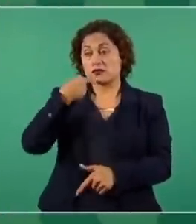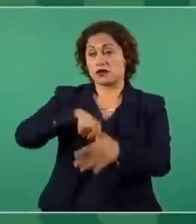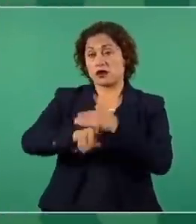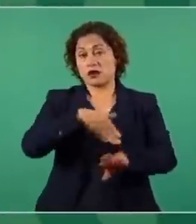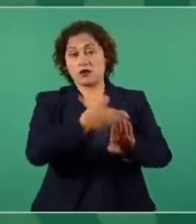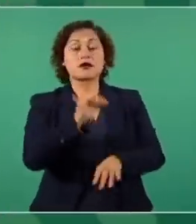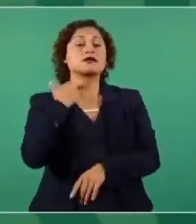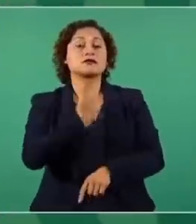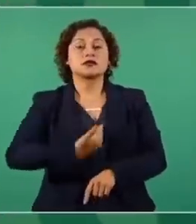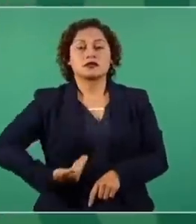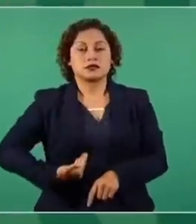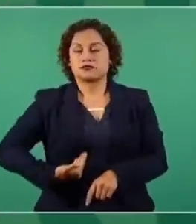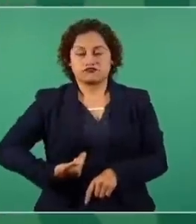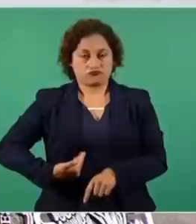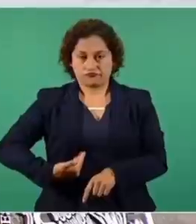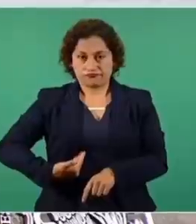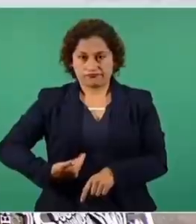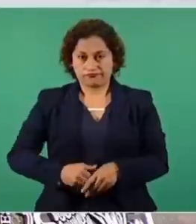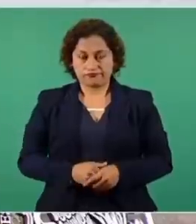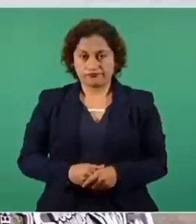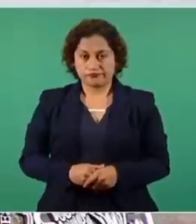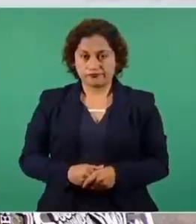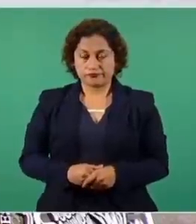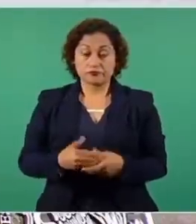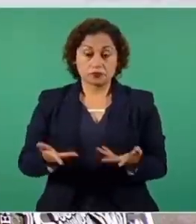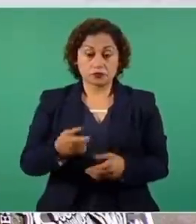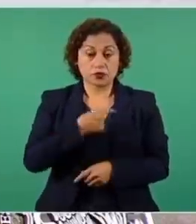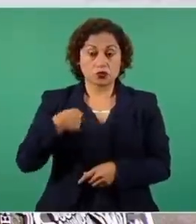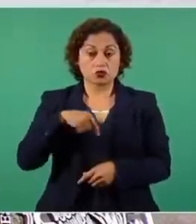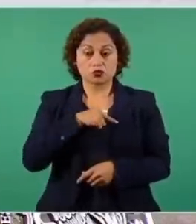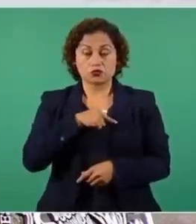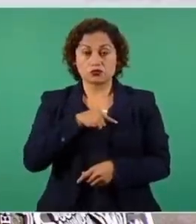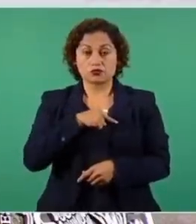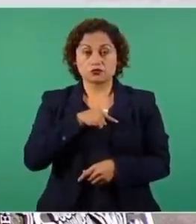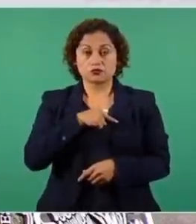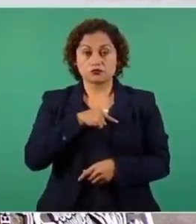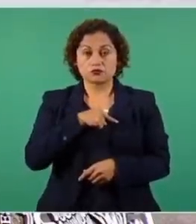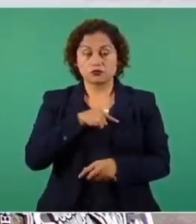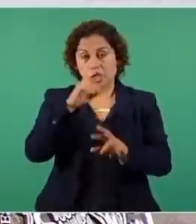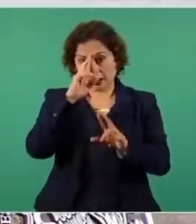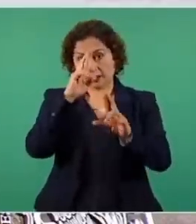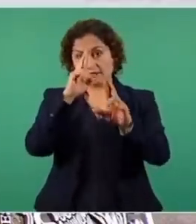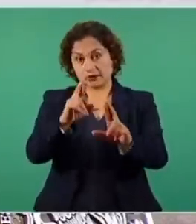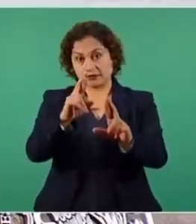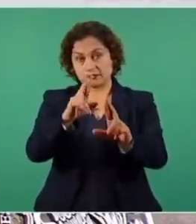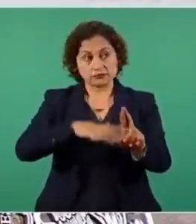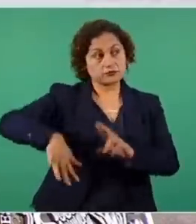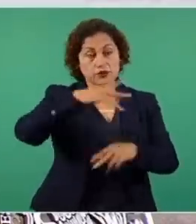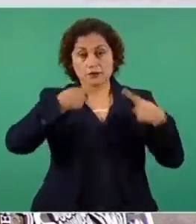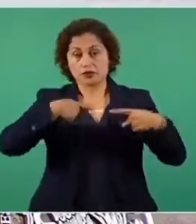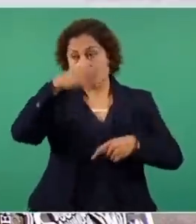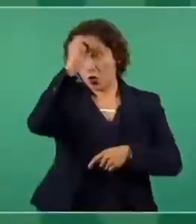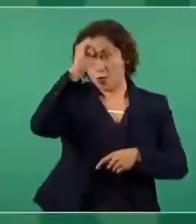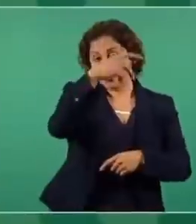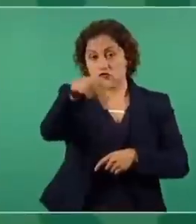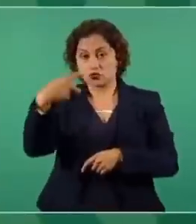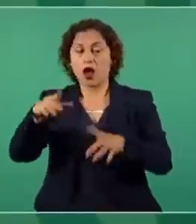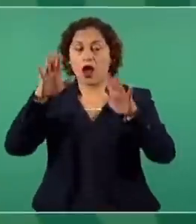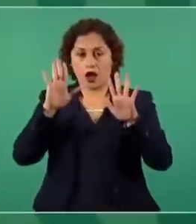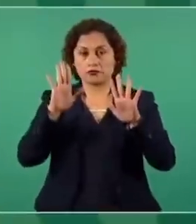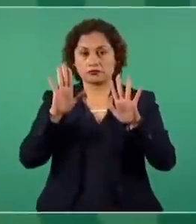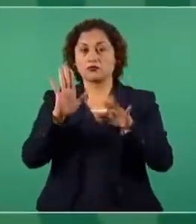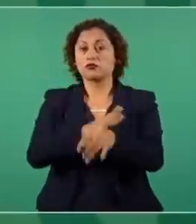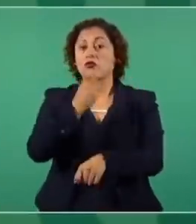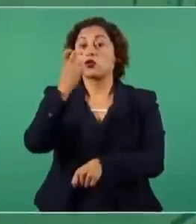expresidentes, que íbamos a respetar la opinión de la gente, por eso lo de la consulta.